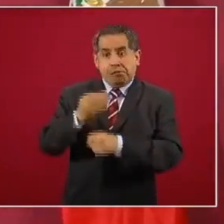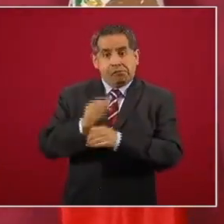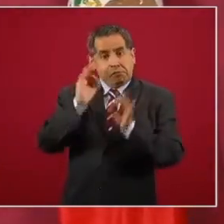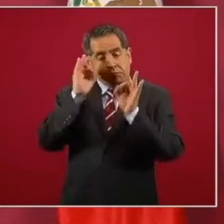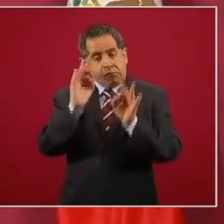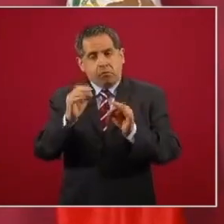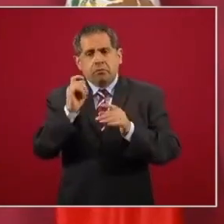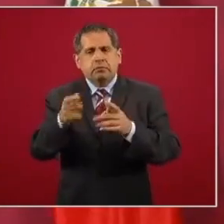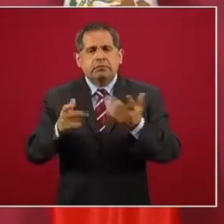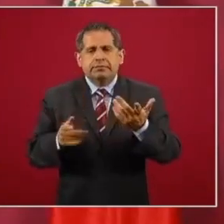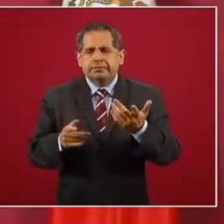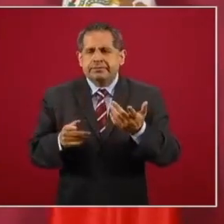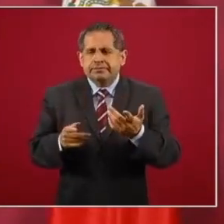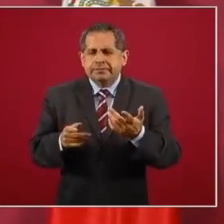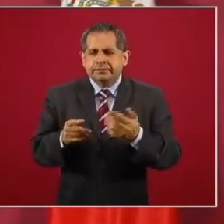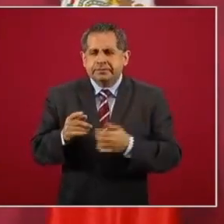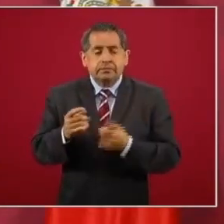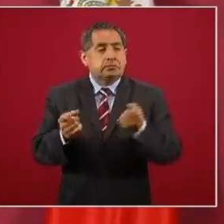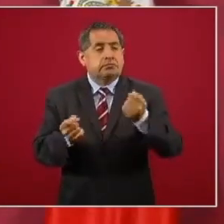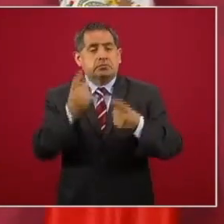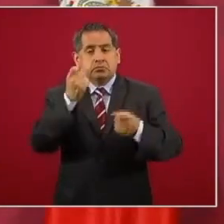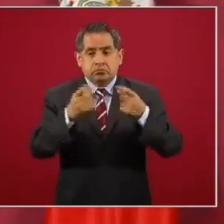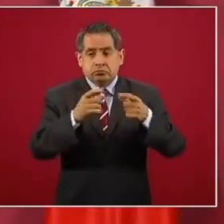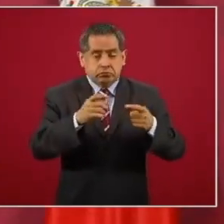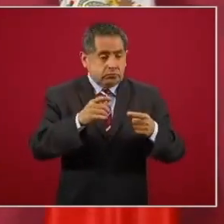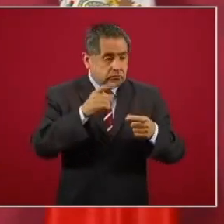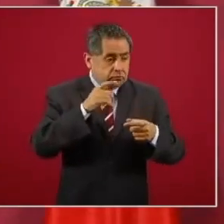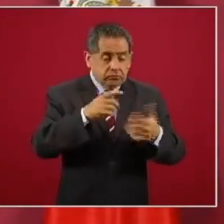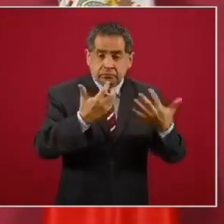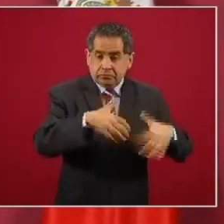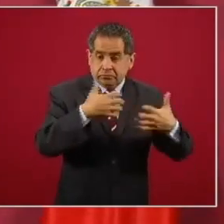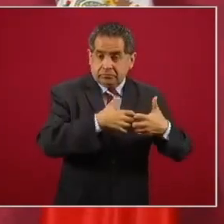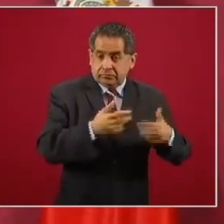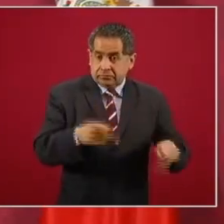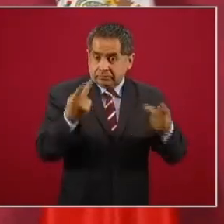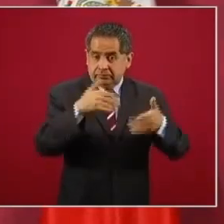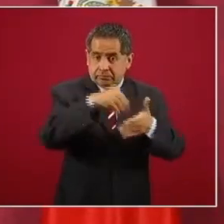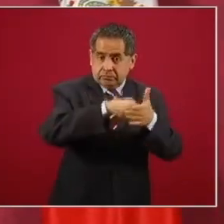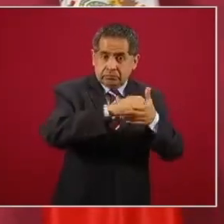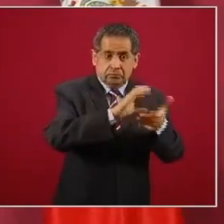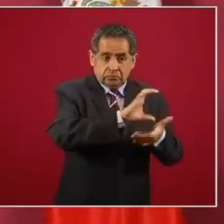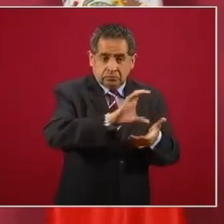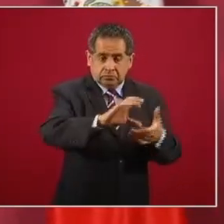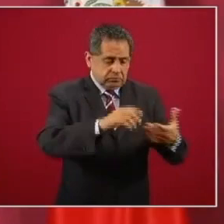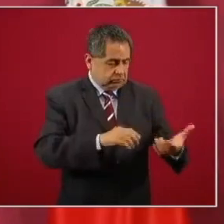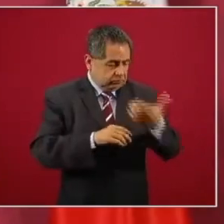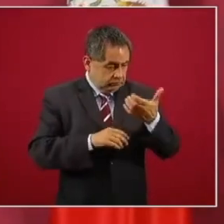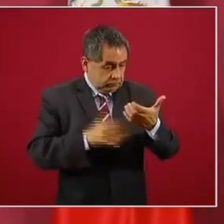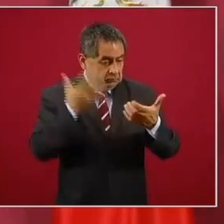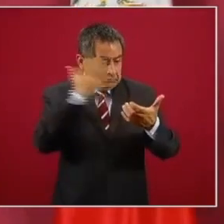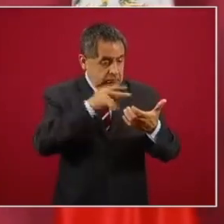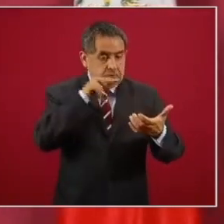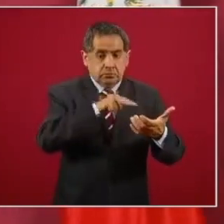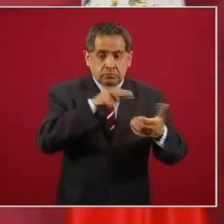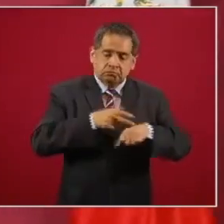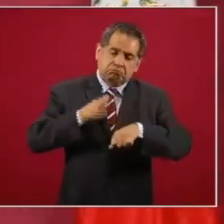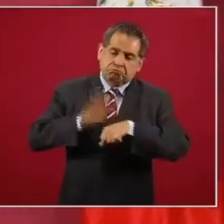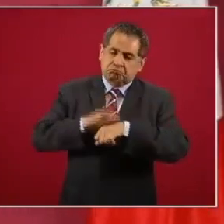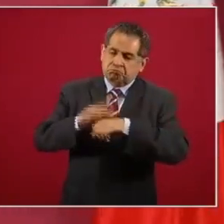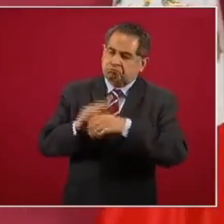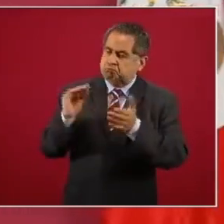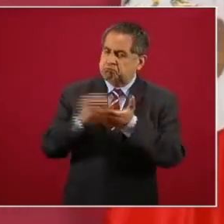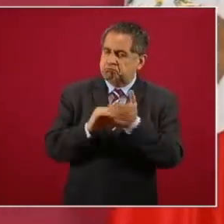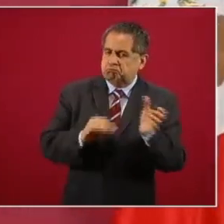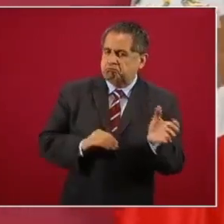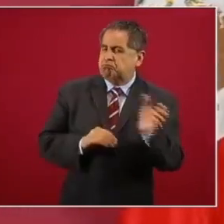en algunos productos industrializados ya está apareciendo